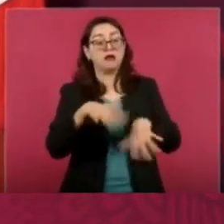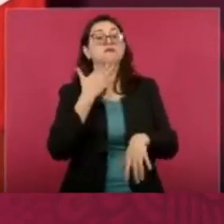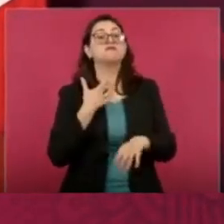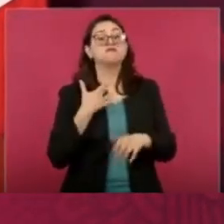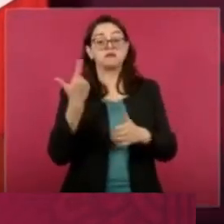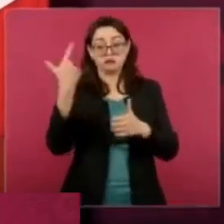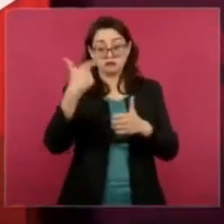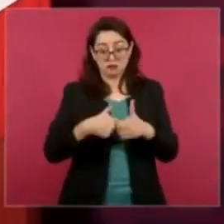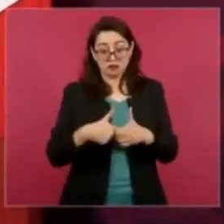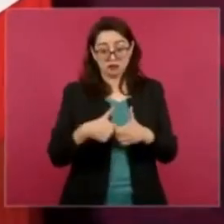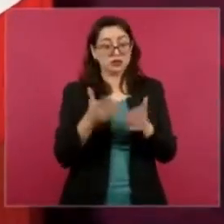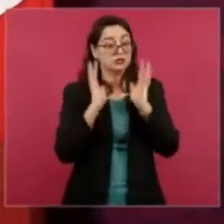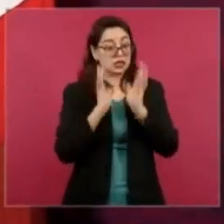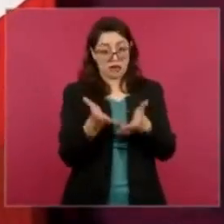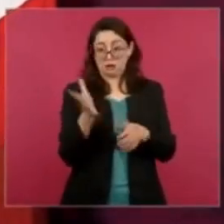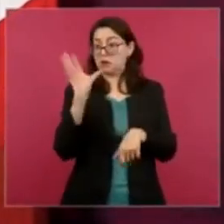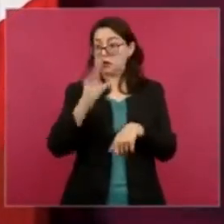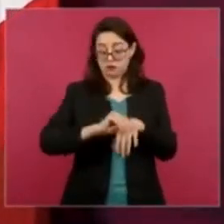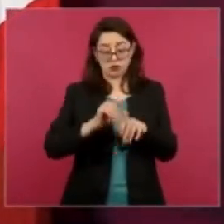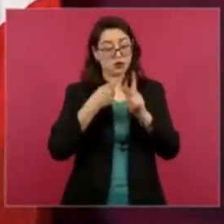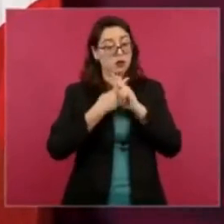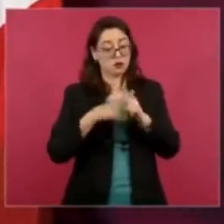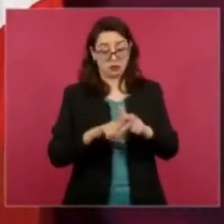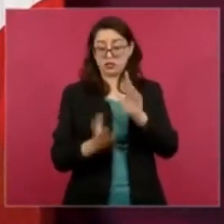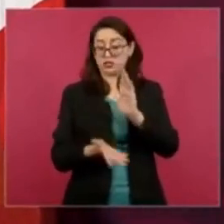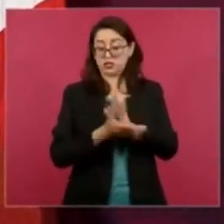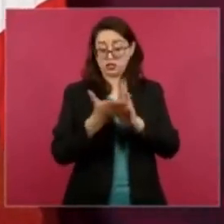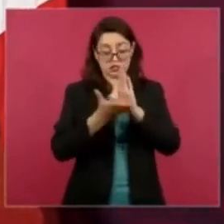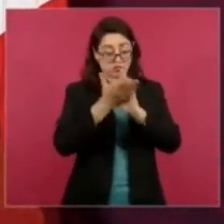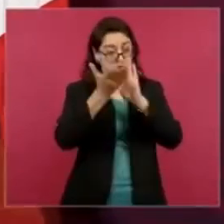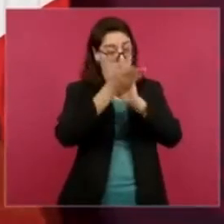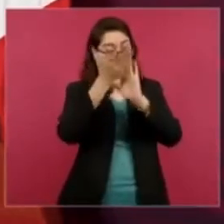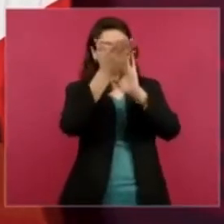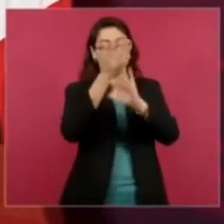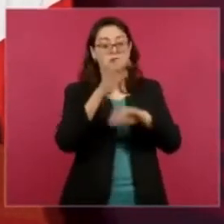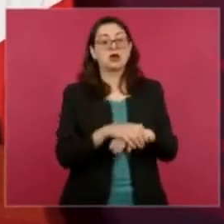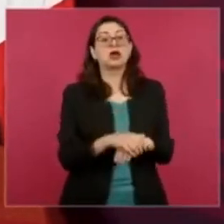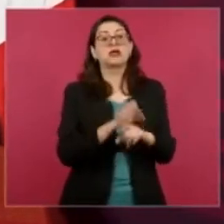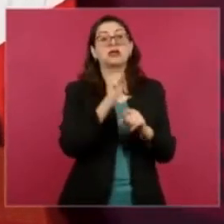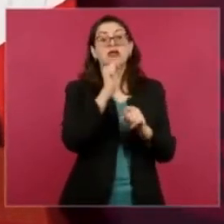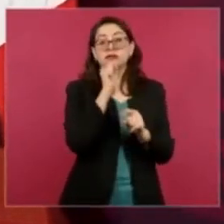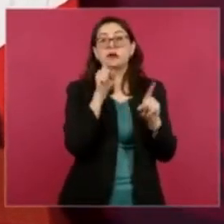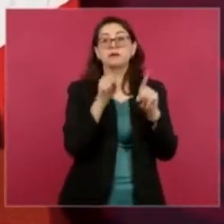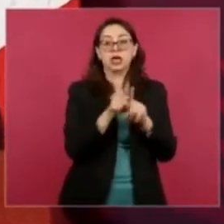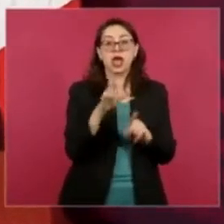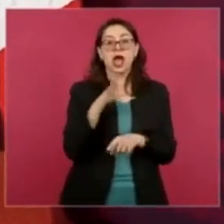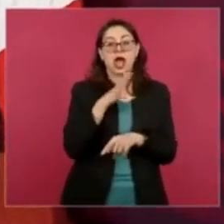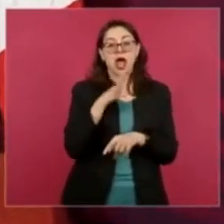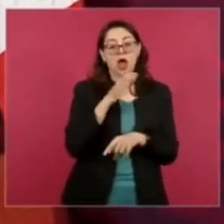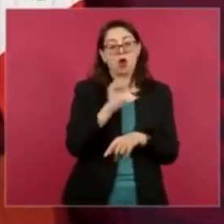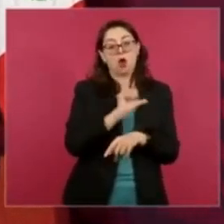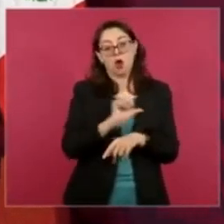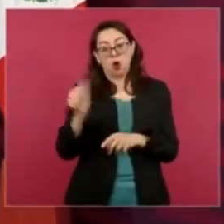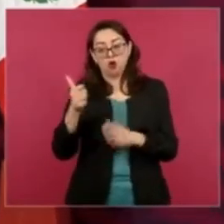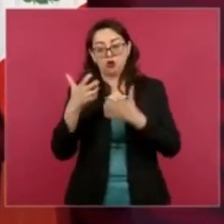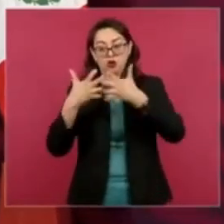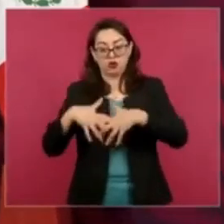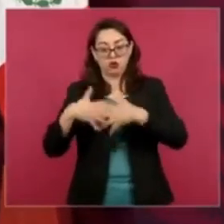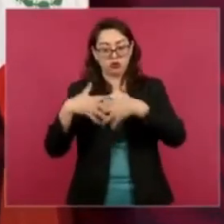Se va a continuar con la segunda, tercera etapa de la planta de energía solar